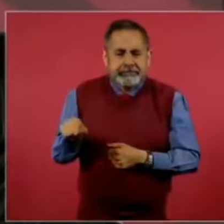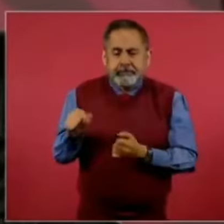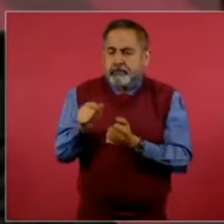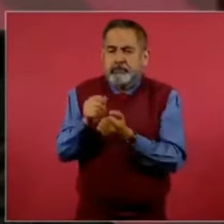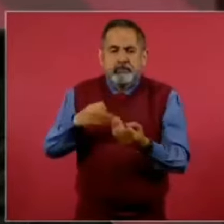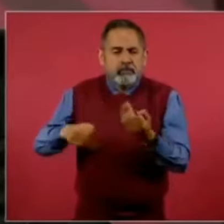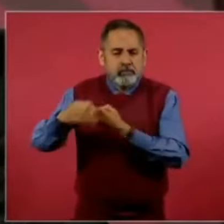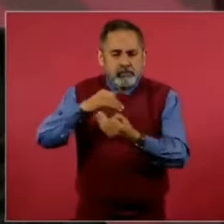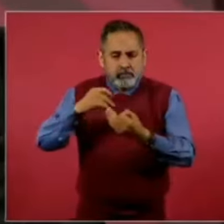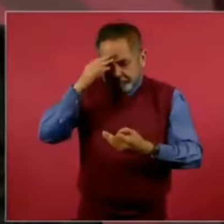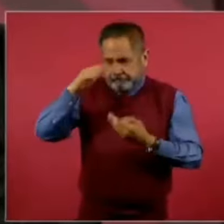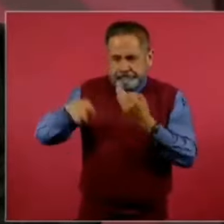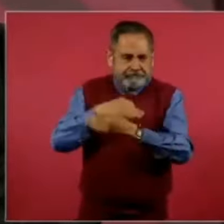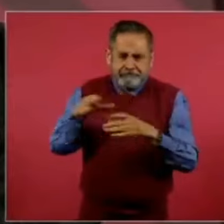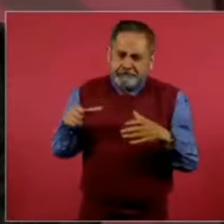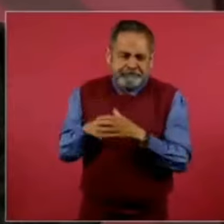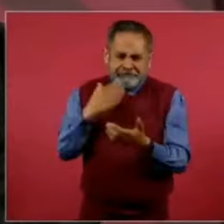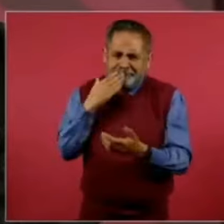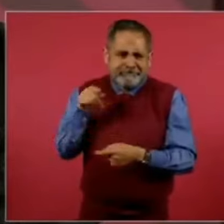y para todos.